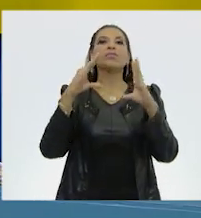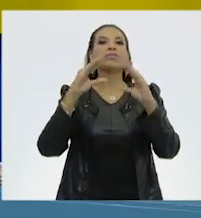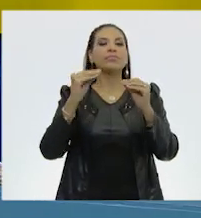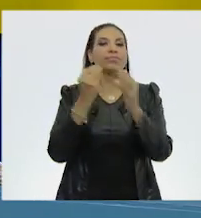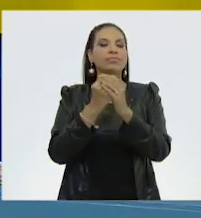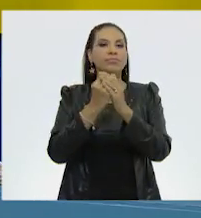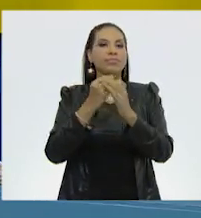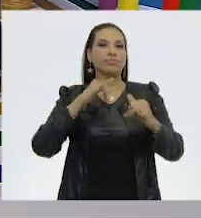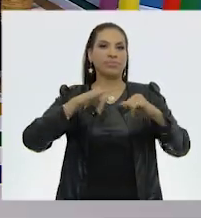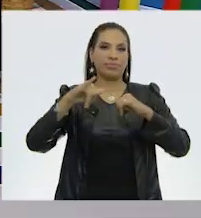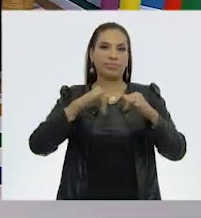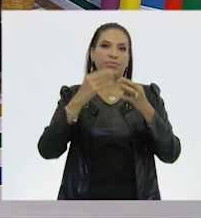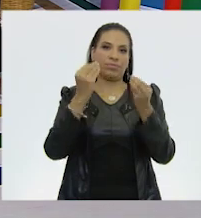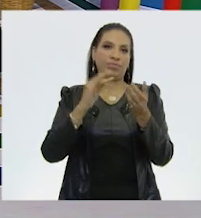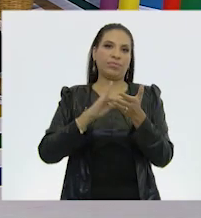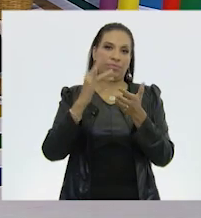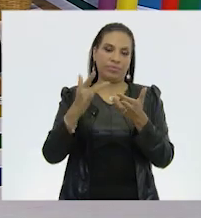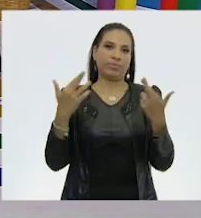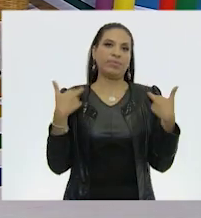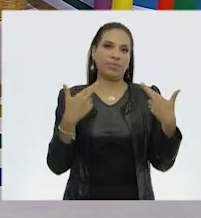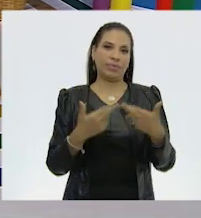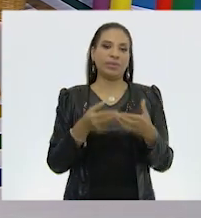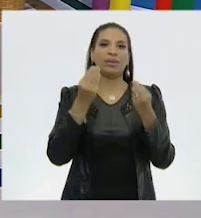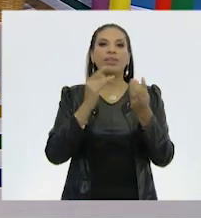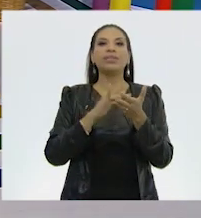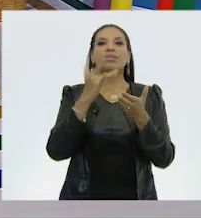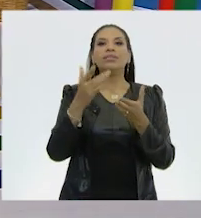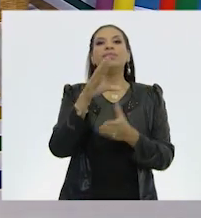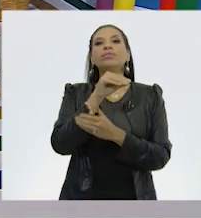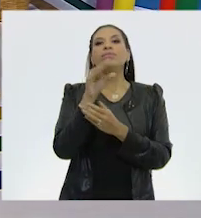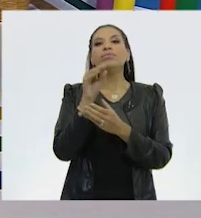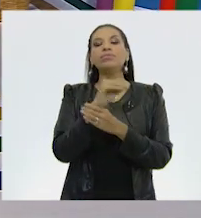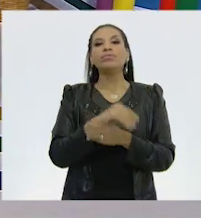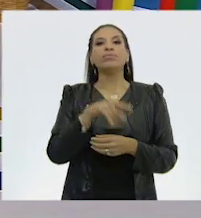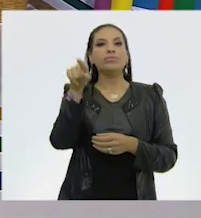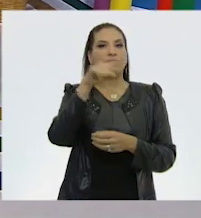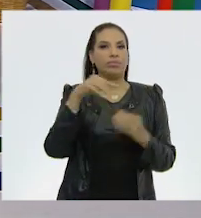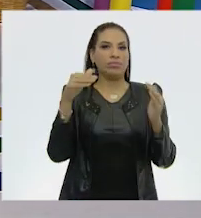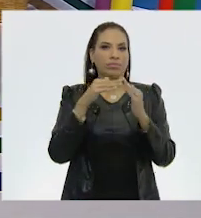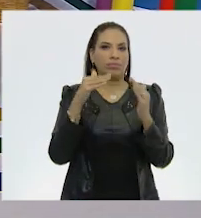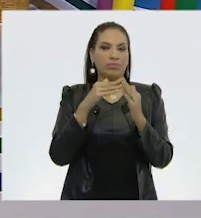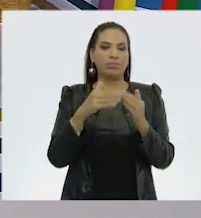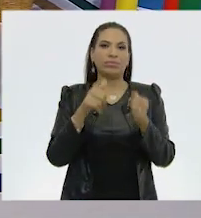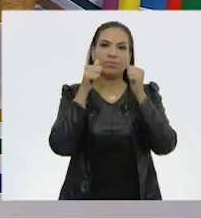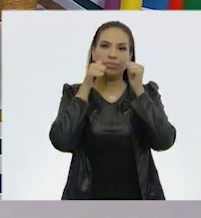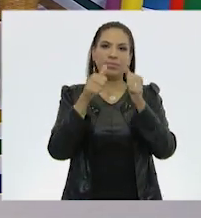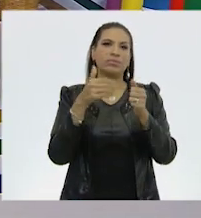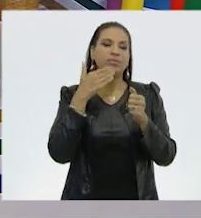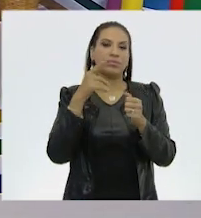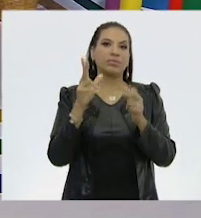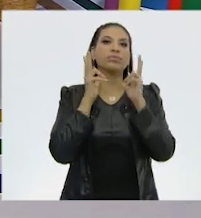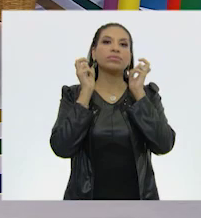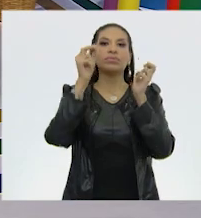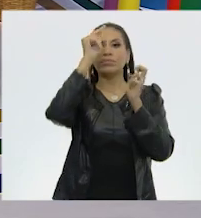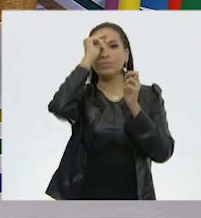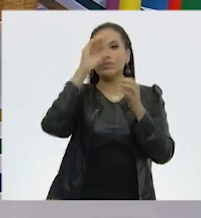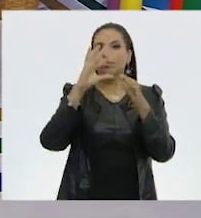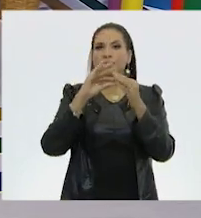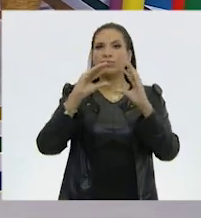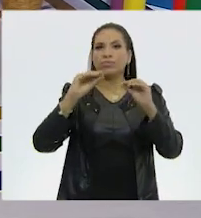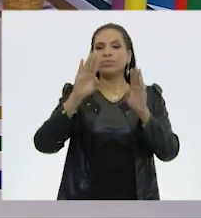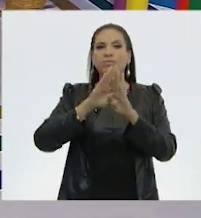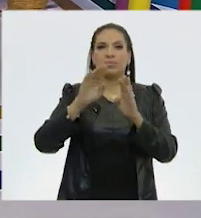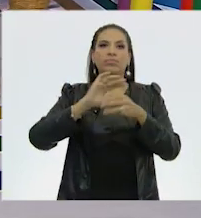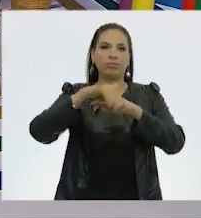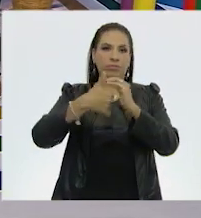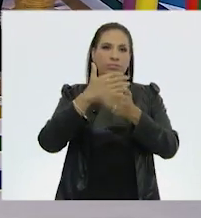de geografía. Muchísimas gracias, profesor. Muchísimas gracias, Ton. Allá en casita, bien atentos porque a Jolisto va a enseñarnos a lavarnos